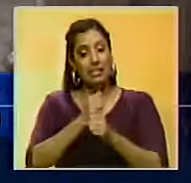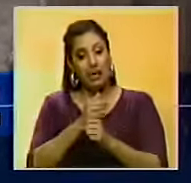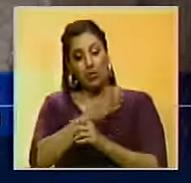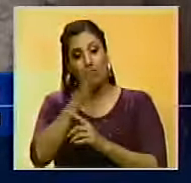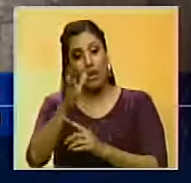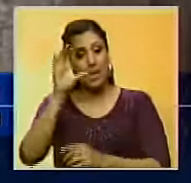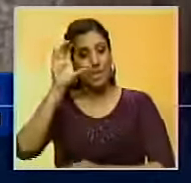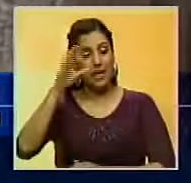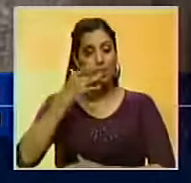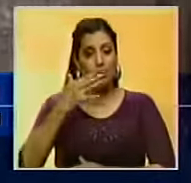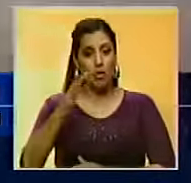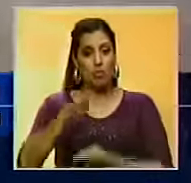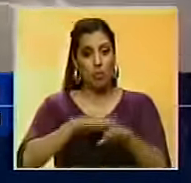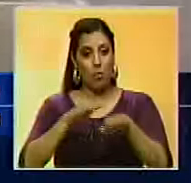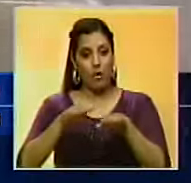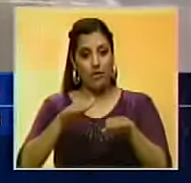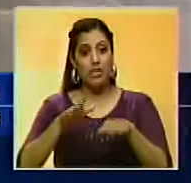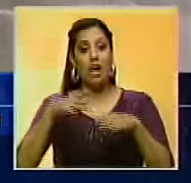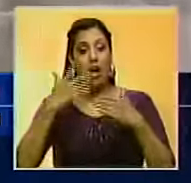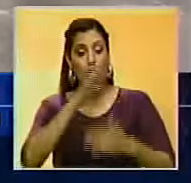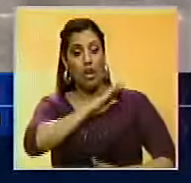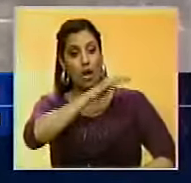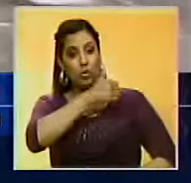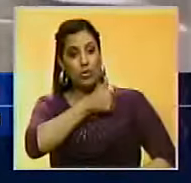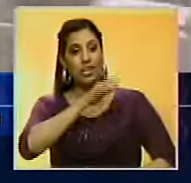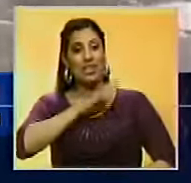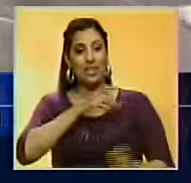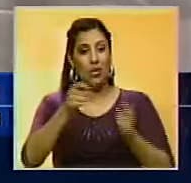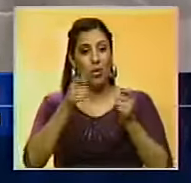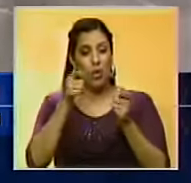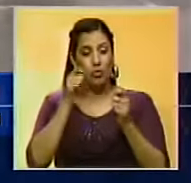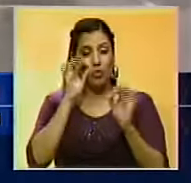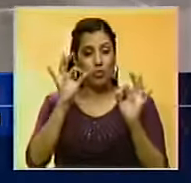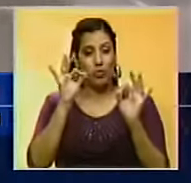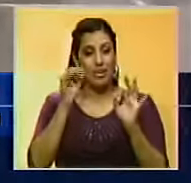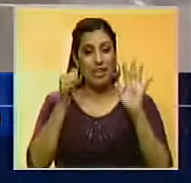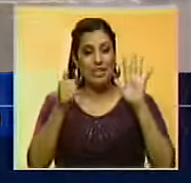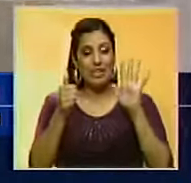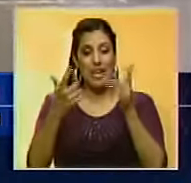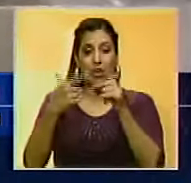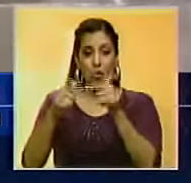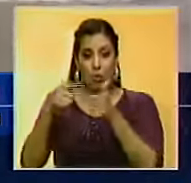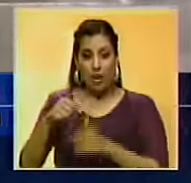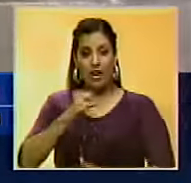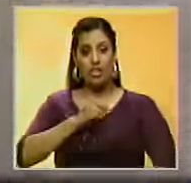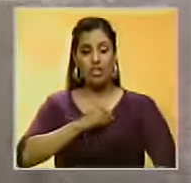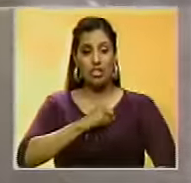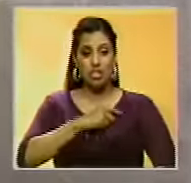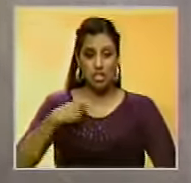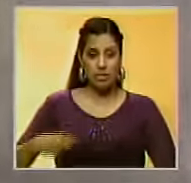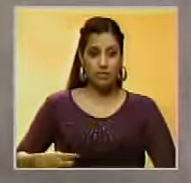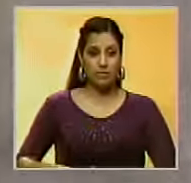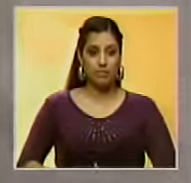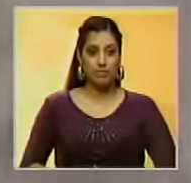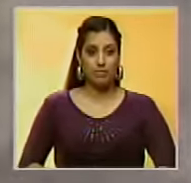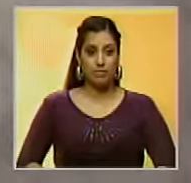llegue al país el próximo jueves. Las autoridades han tomado medidas de precaución en seis provincias de China continental.